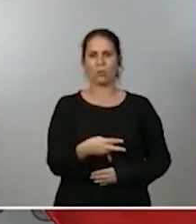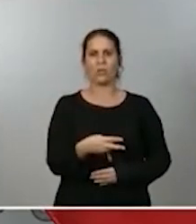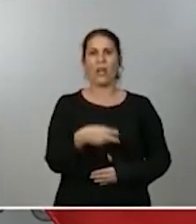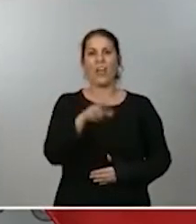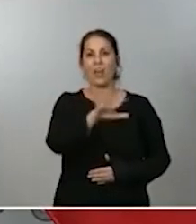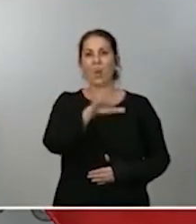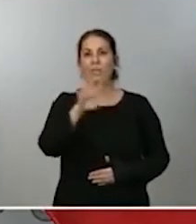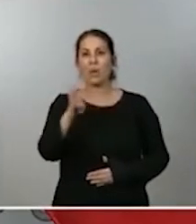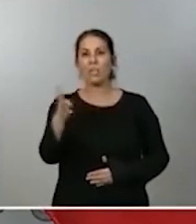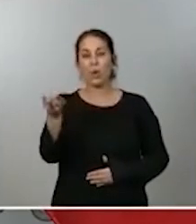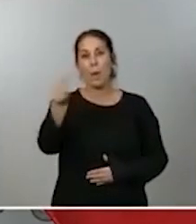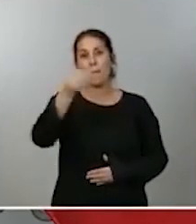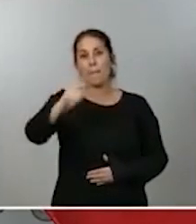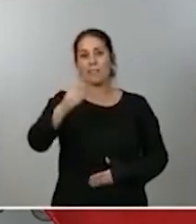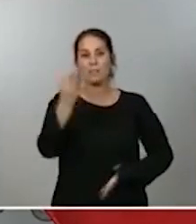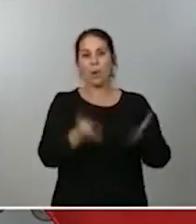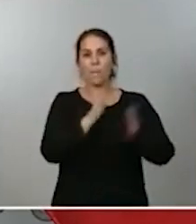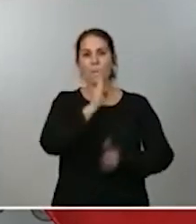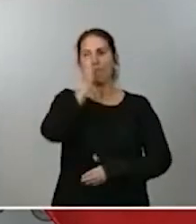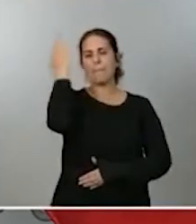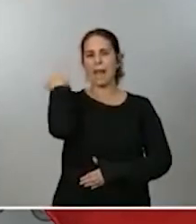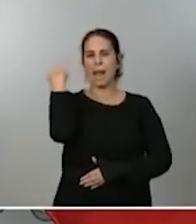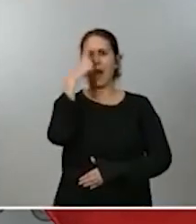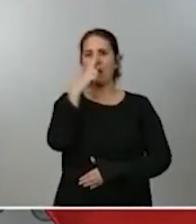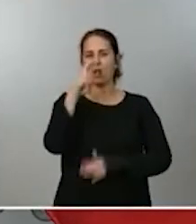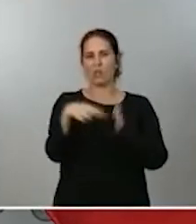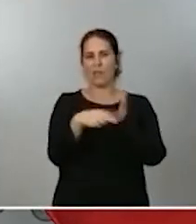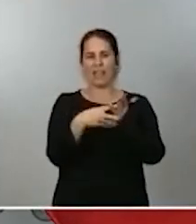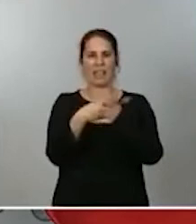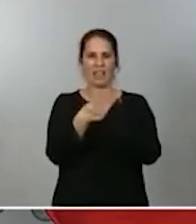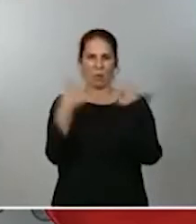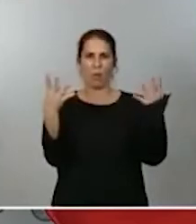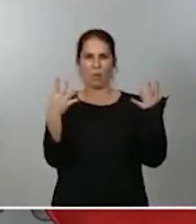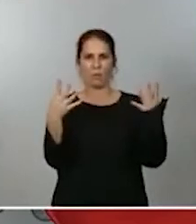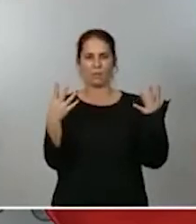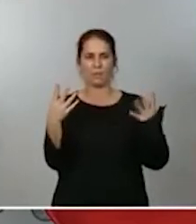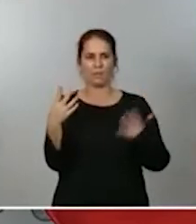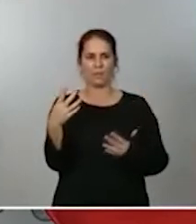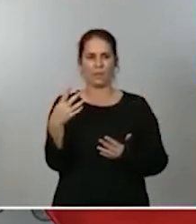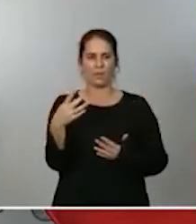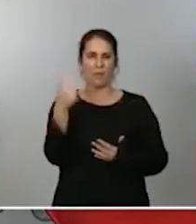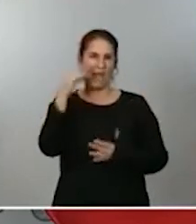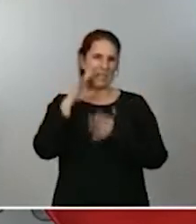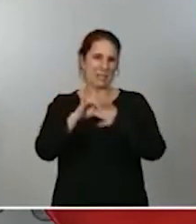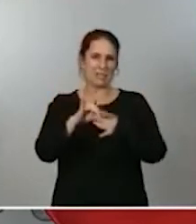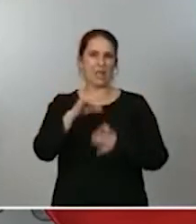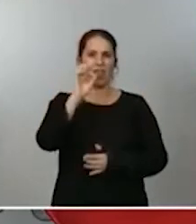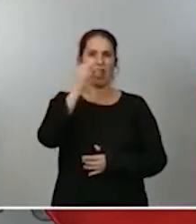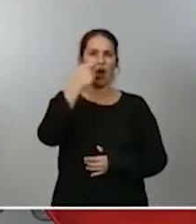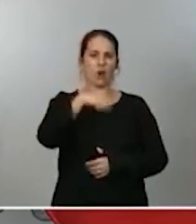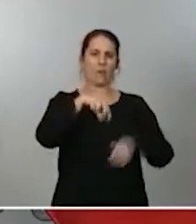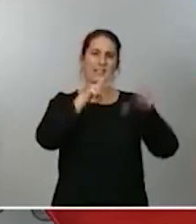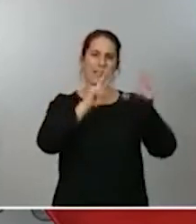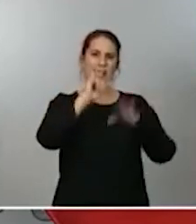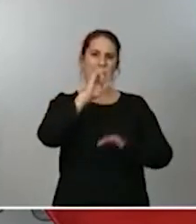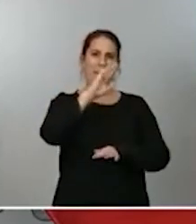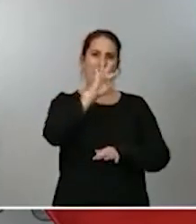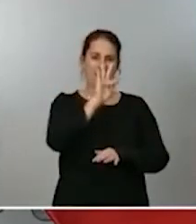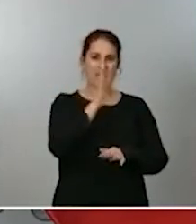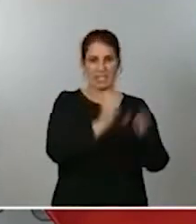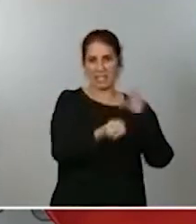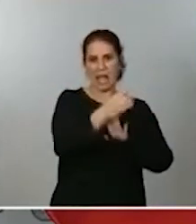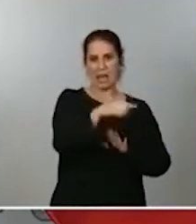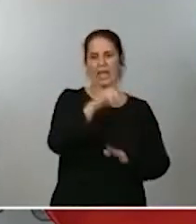percibidos en el año 2019 correspondientes al 07 del IRPF y al 07 del